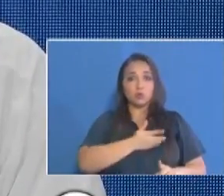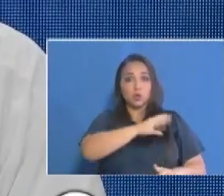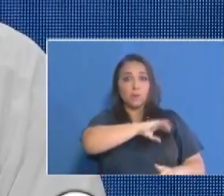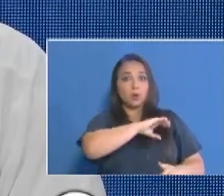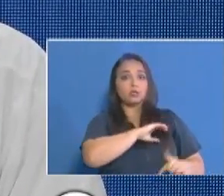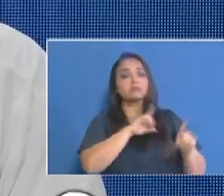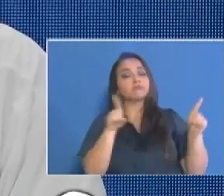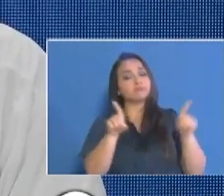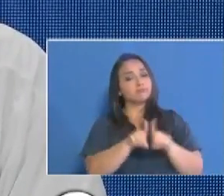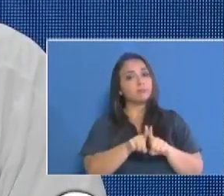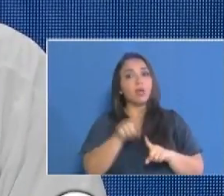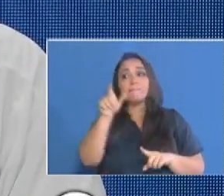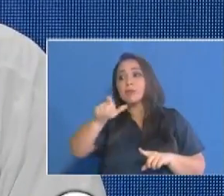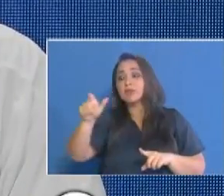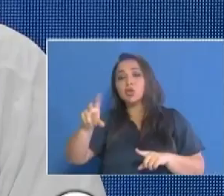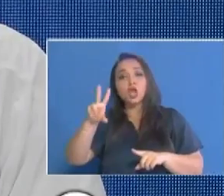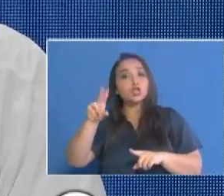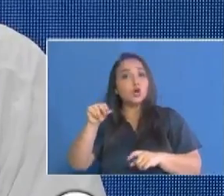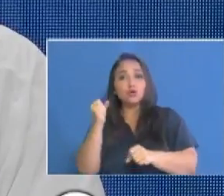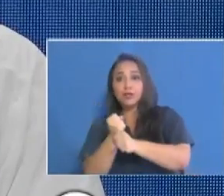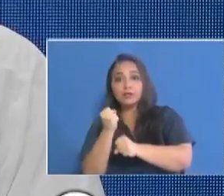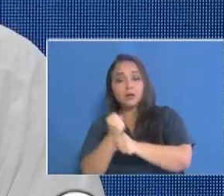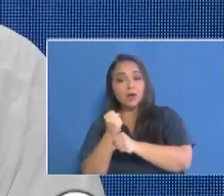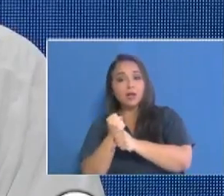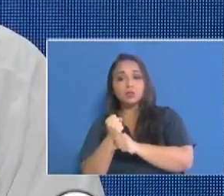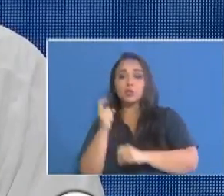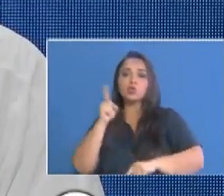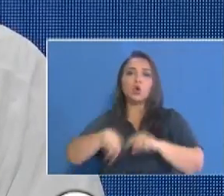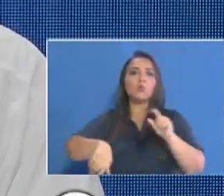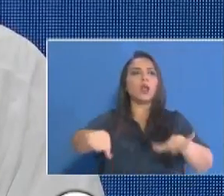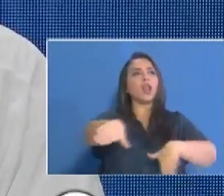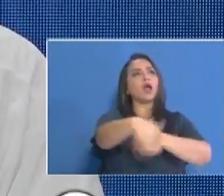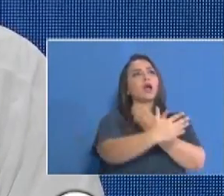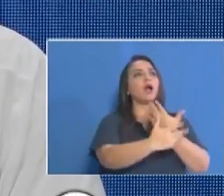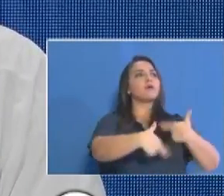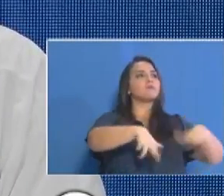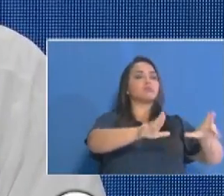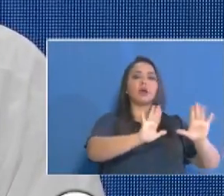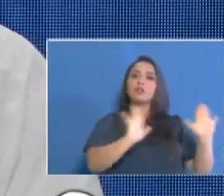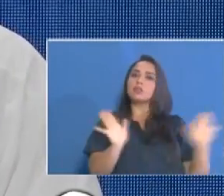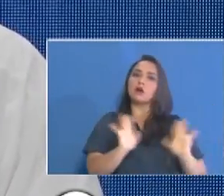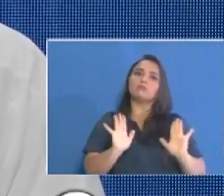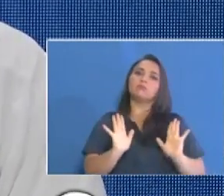el que no está trabajando no puede estar en la calle se lo pedimos